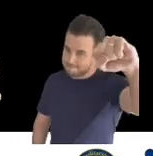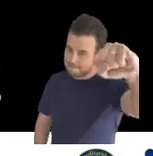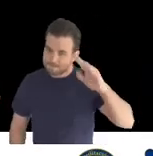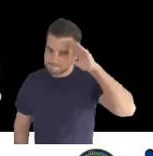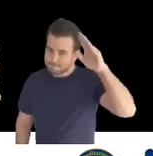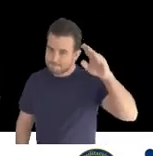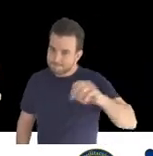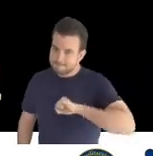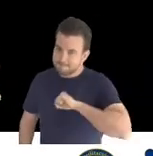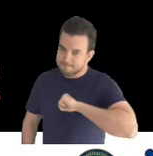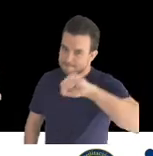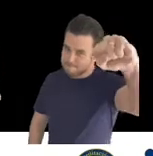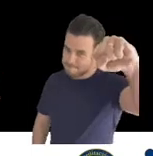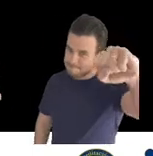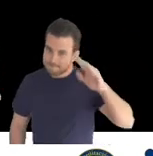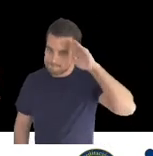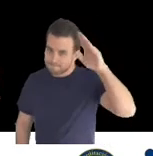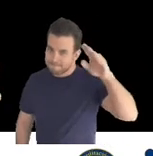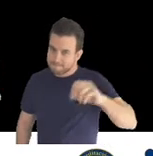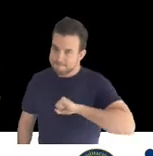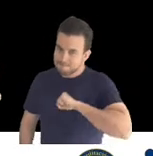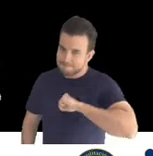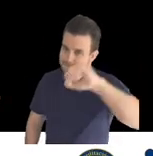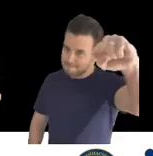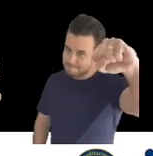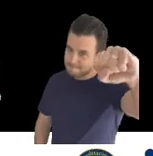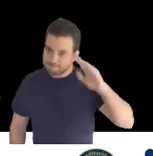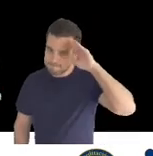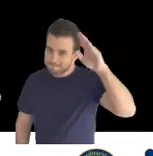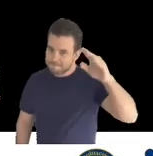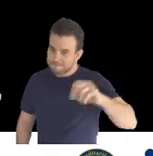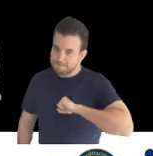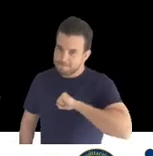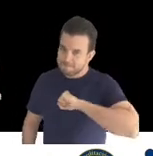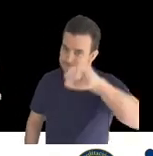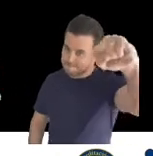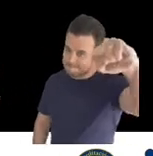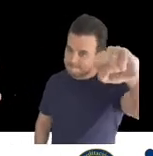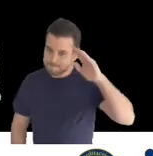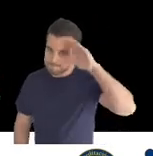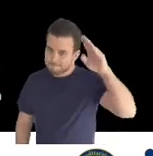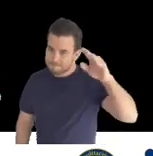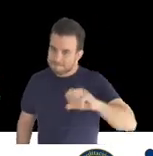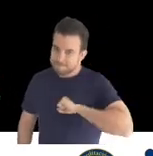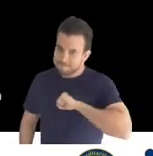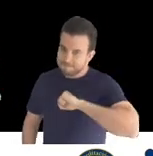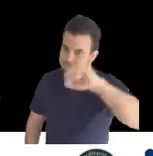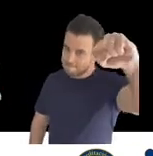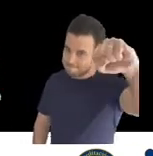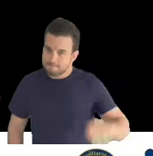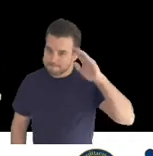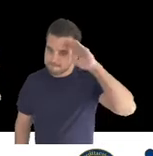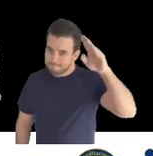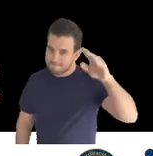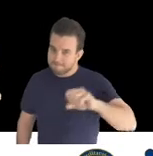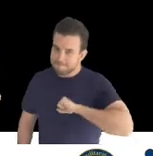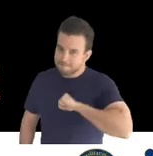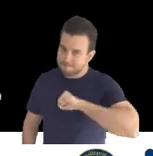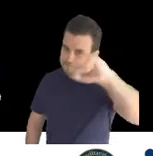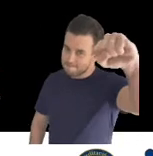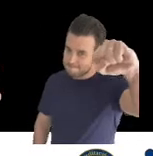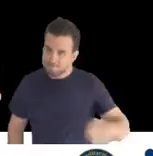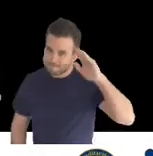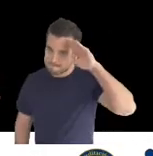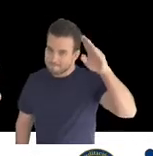la iniciativa del amor por la parte empresarial, leía mucho sobre estrategia, leía mucho sobre buenas